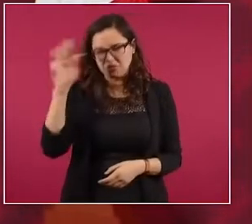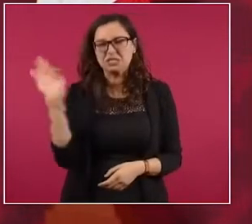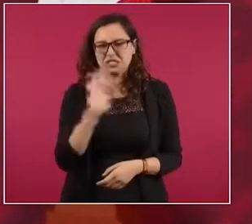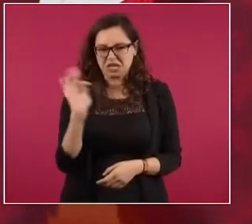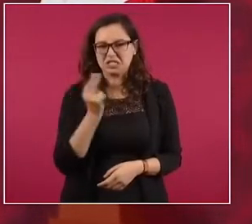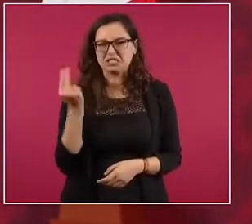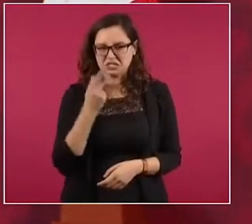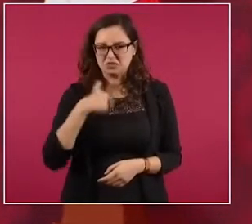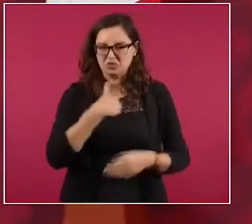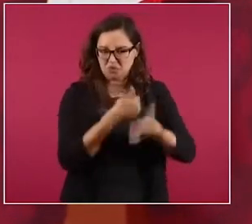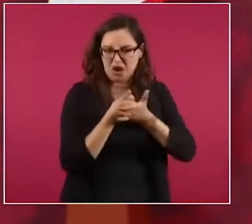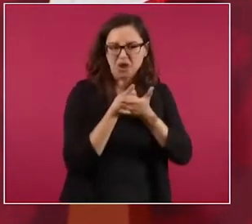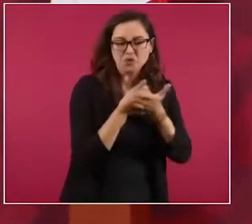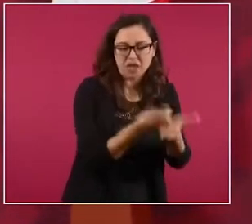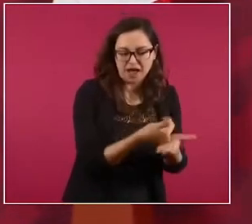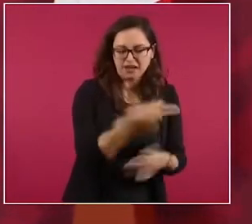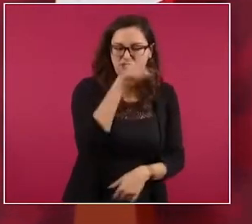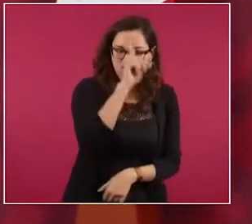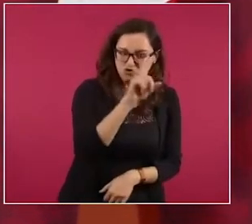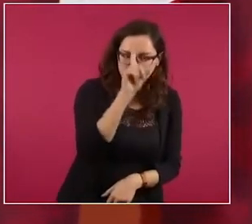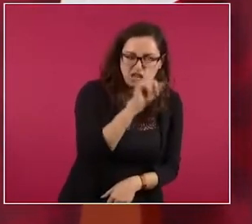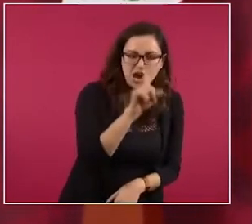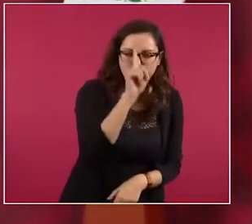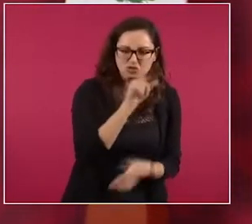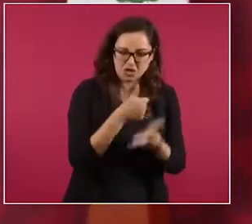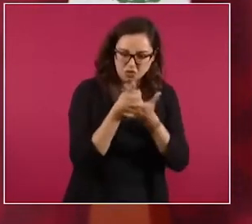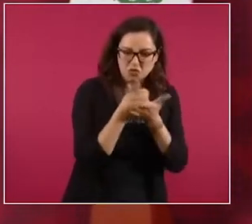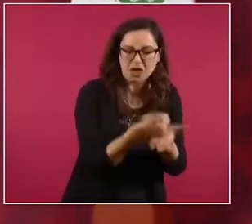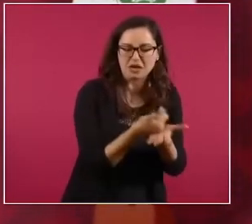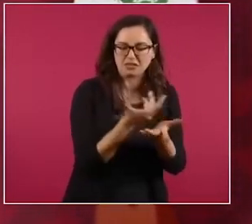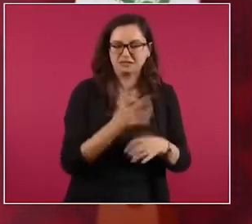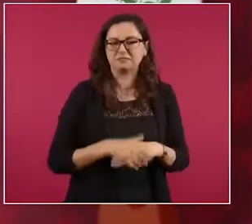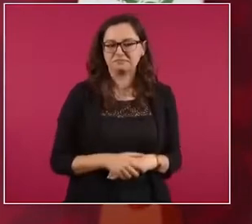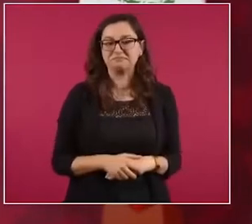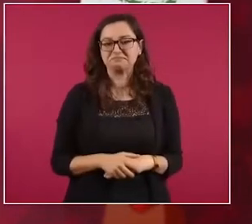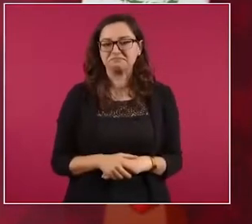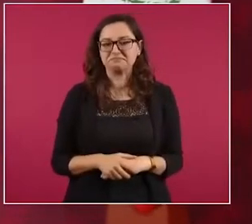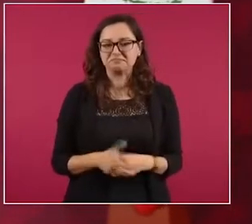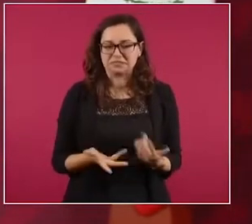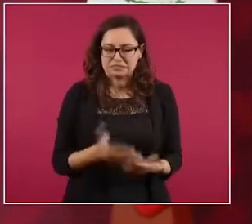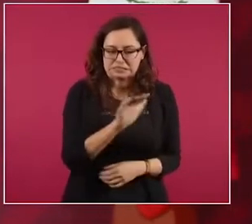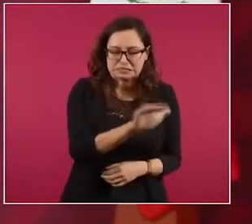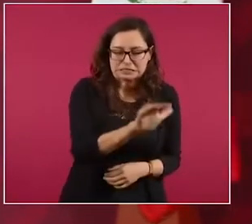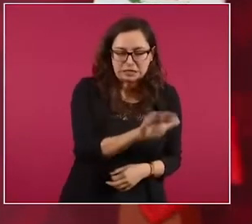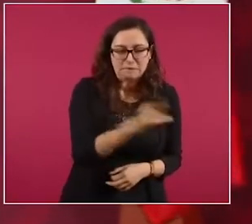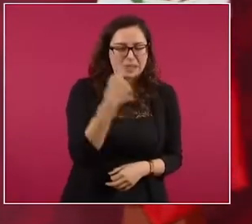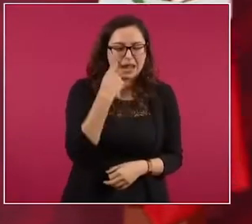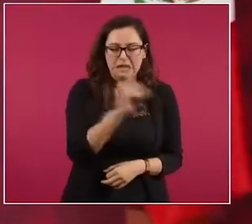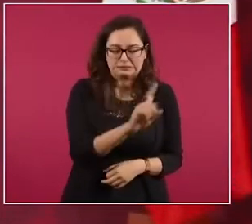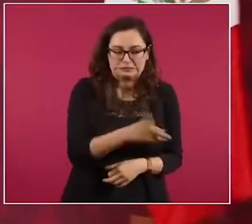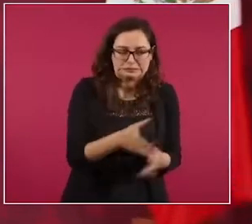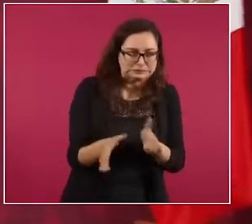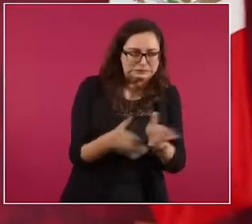para decirles por aquí,